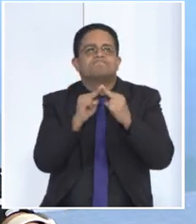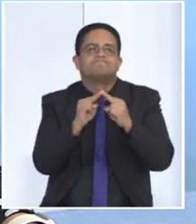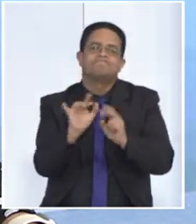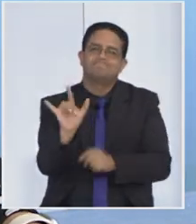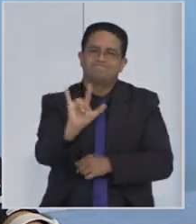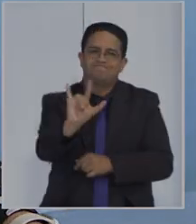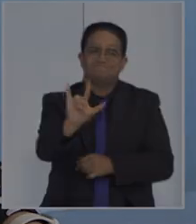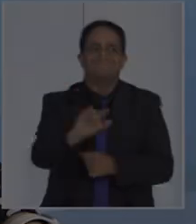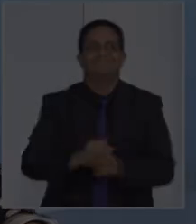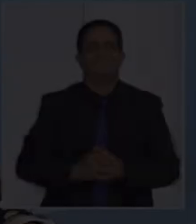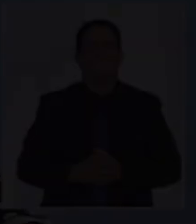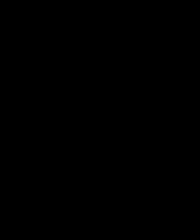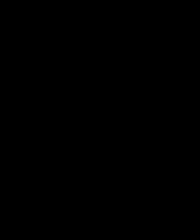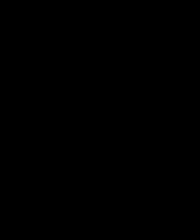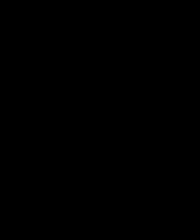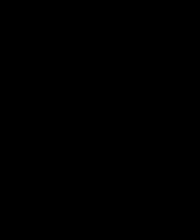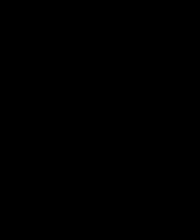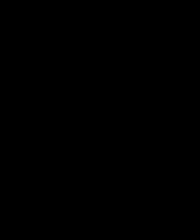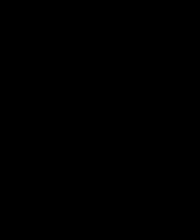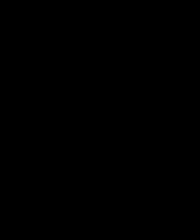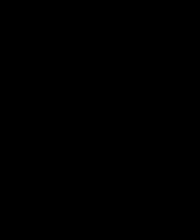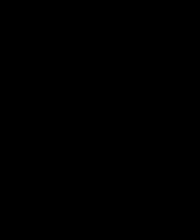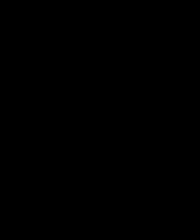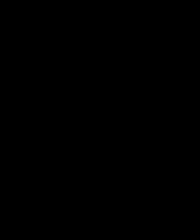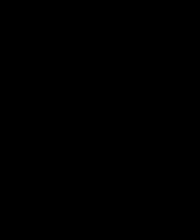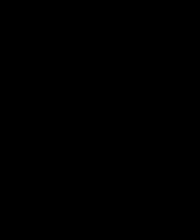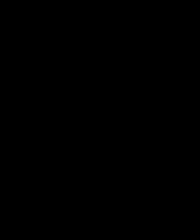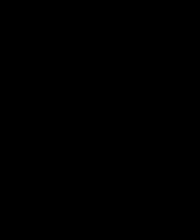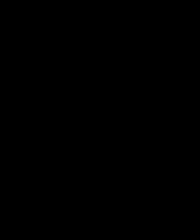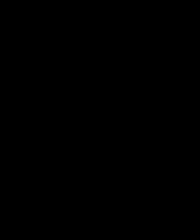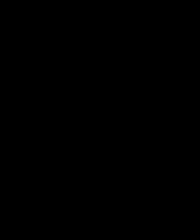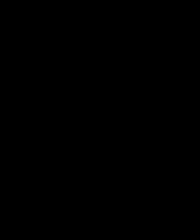oportunidad. Gracias,